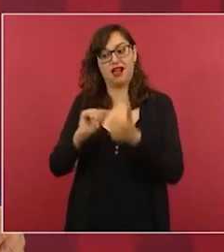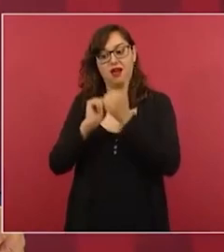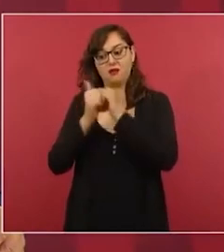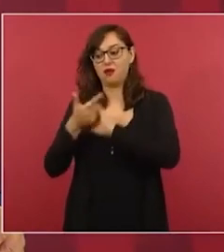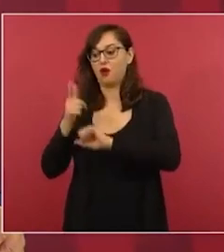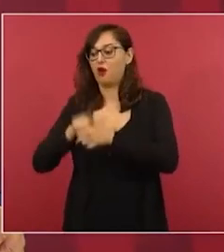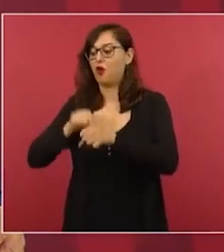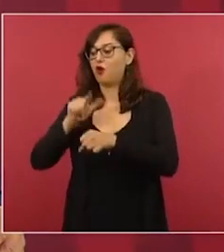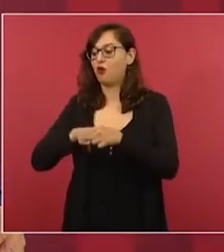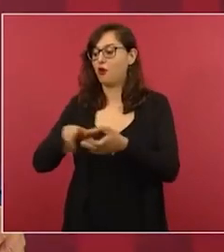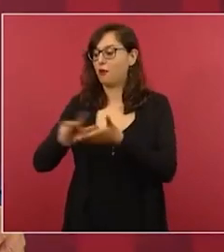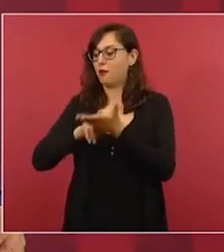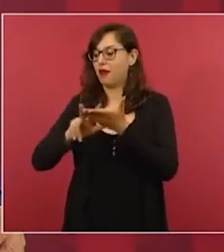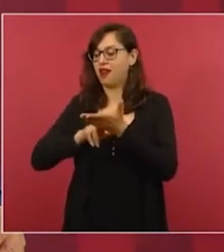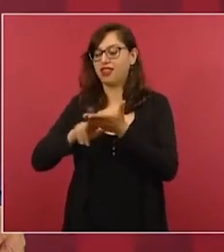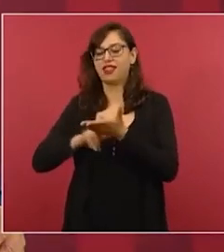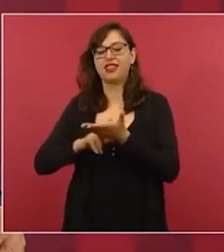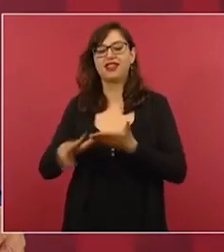este